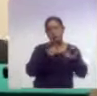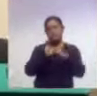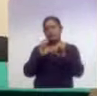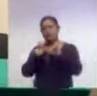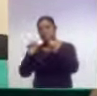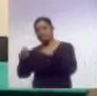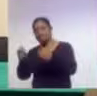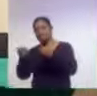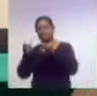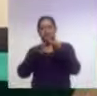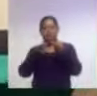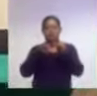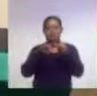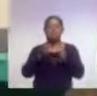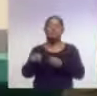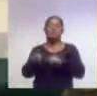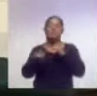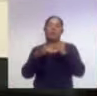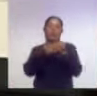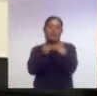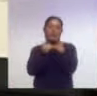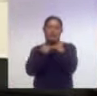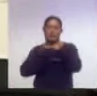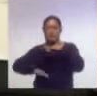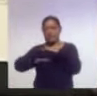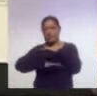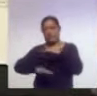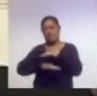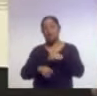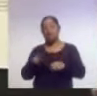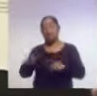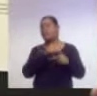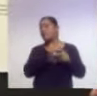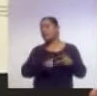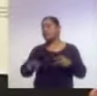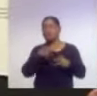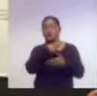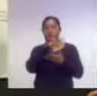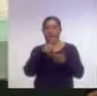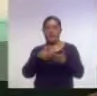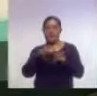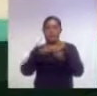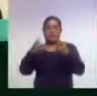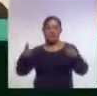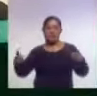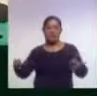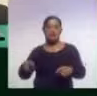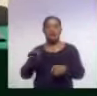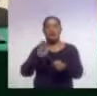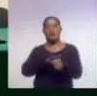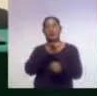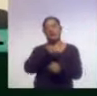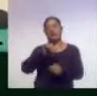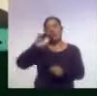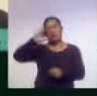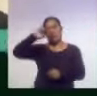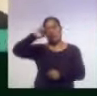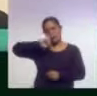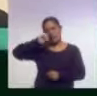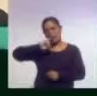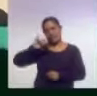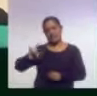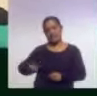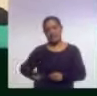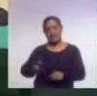de estudios de educación básica de este sector. A partir de lo establecido en el Plan Estatal de Desarrollo de la Administración que encabeza el gobernador Marco